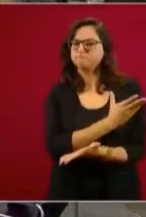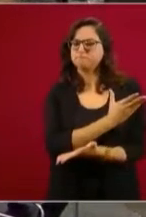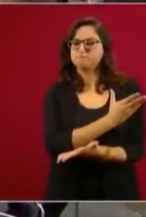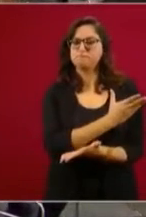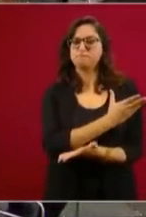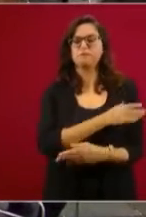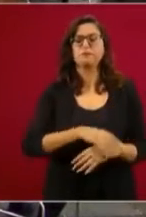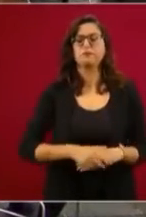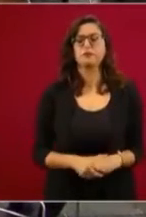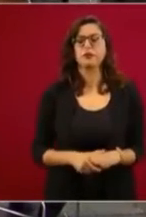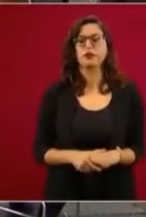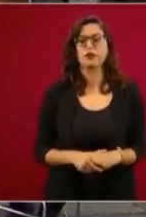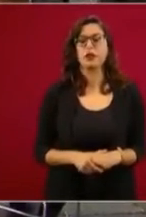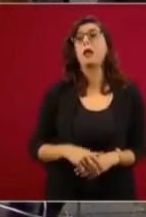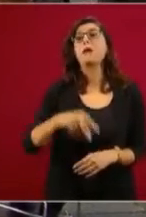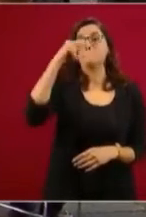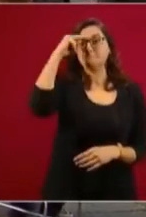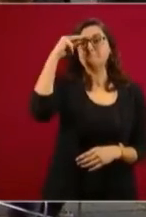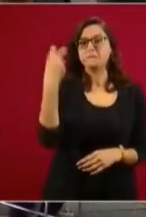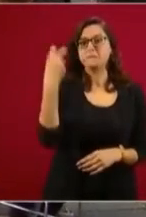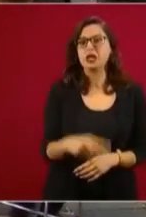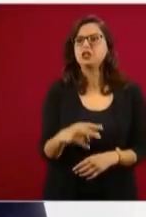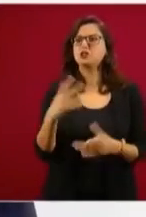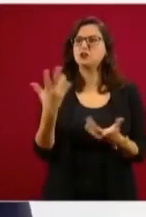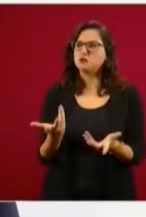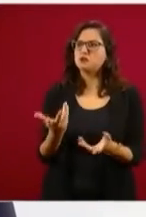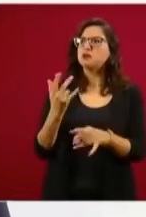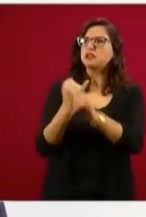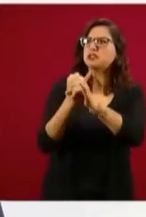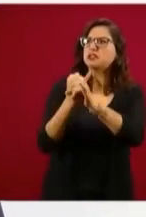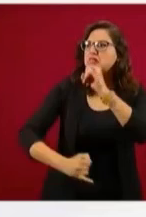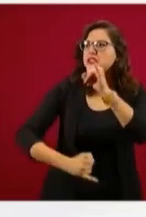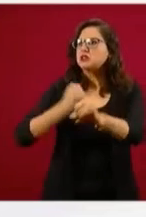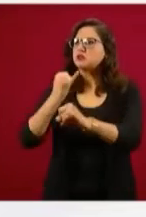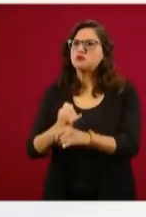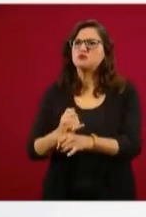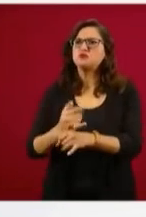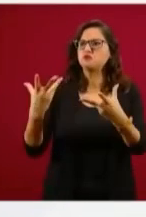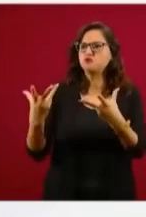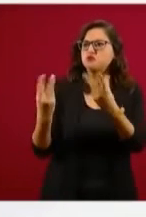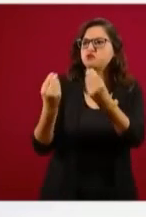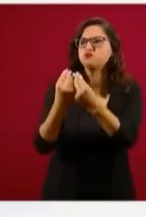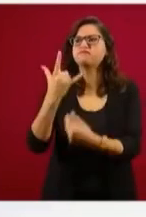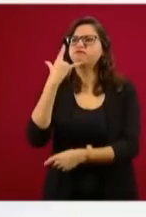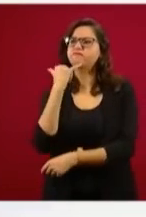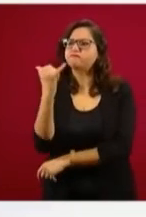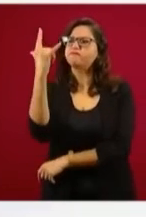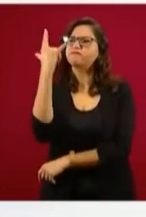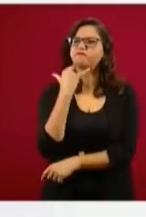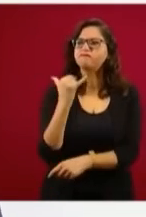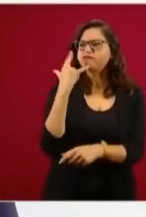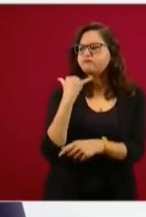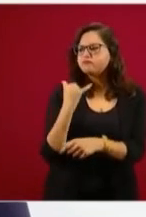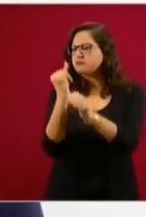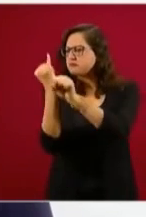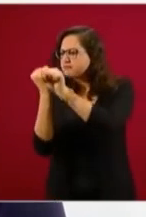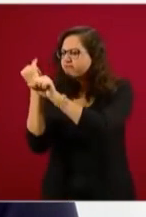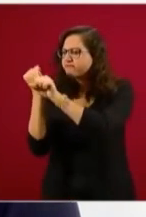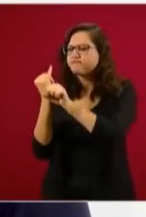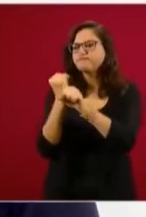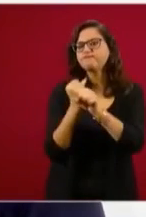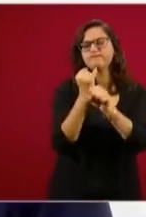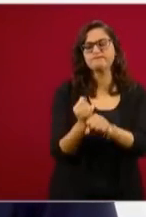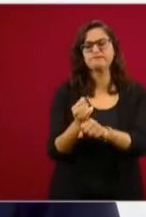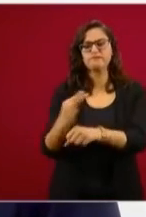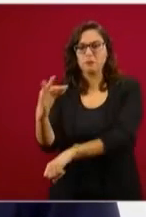sentir como que se sintió. sea, como que no vio muy bien el que estas dos personalidades, ni el fiscal ni el